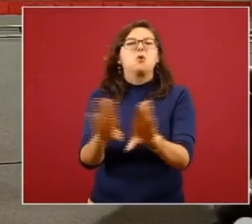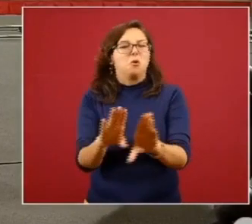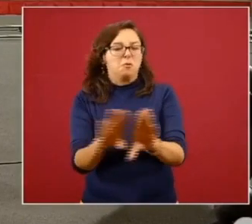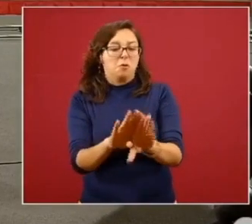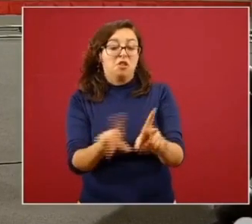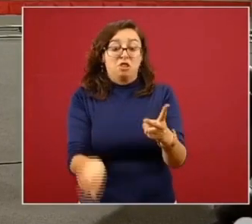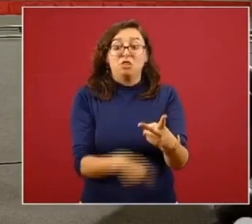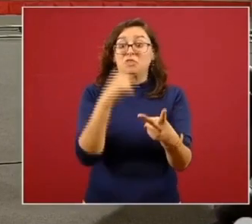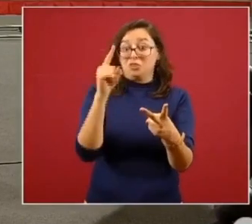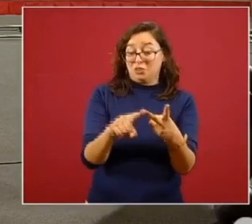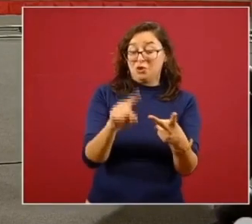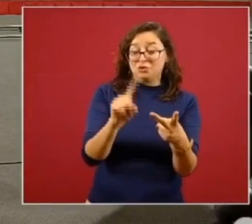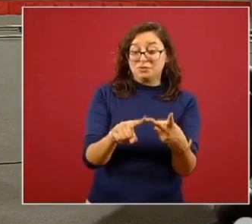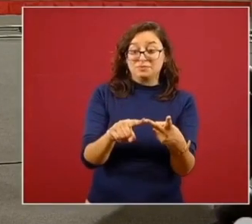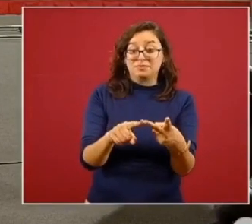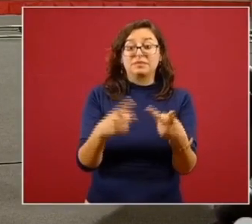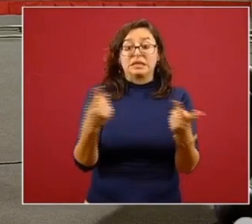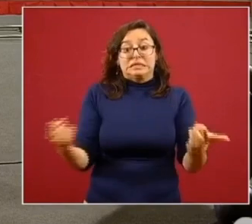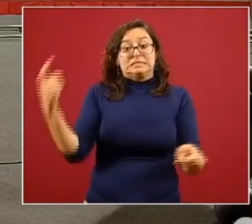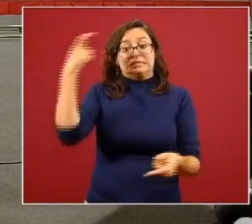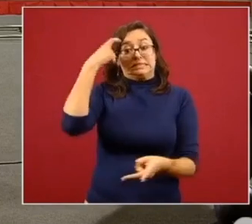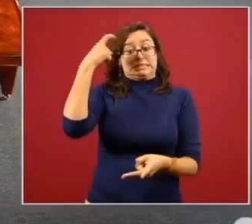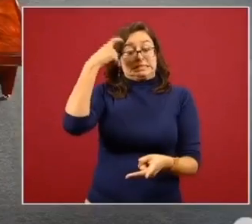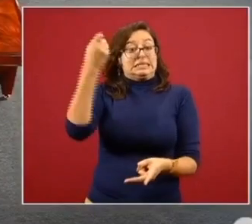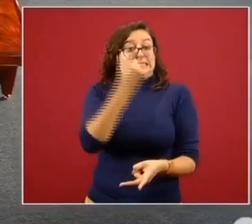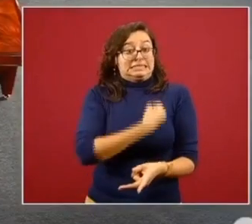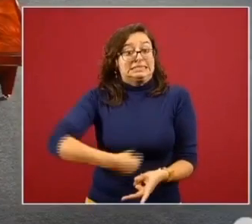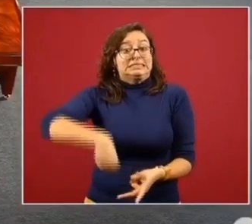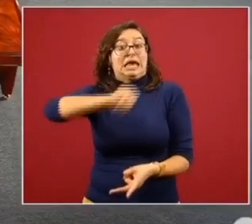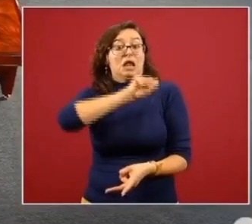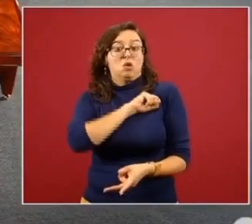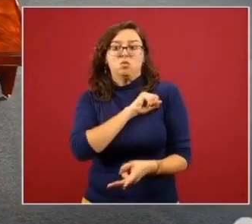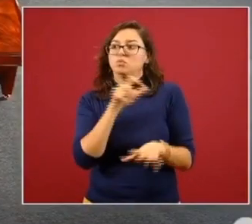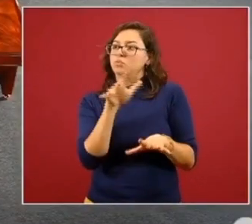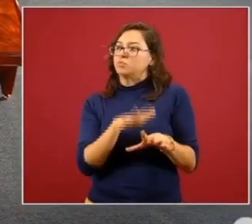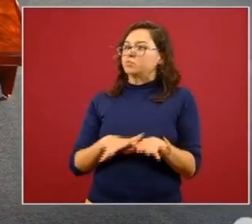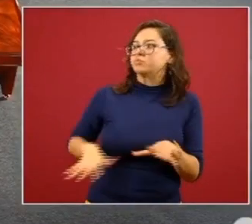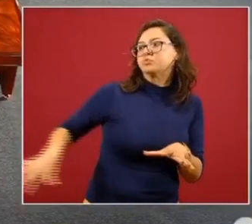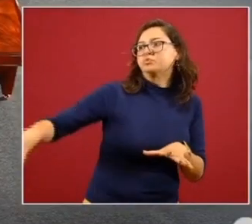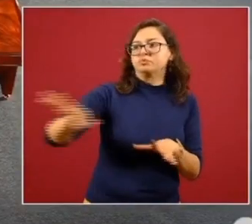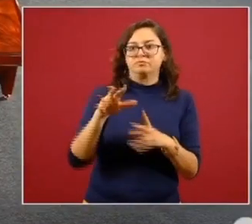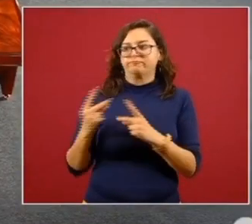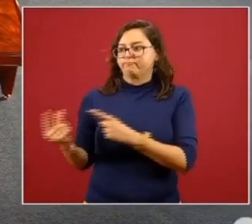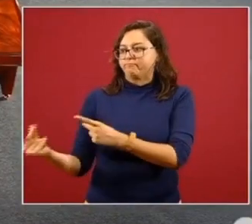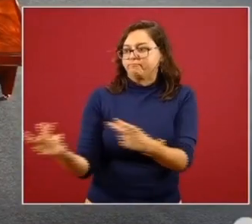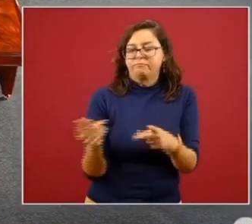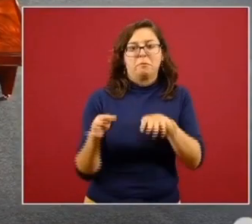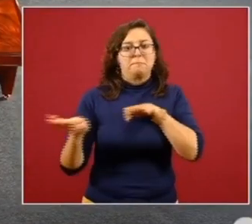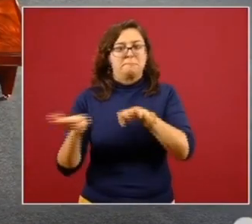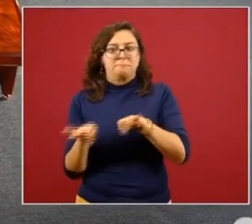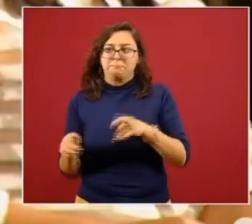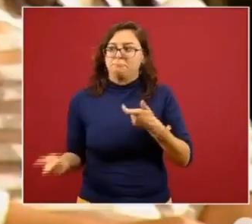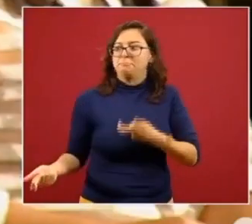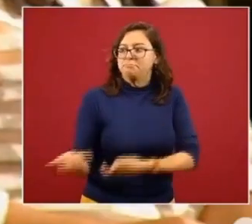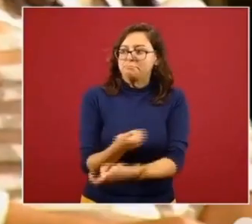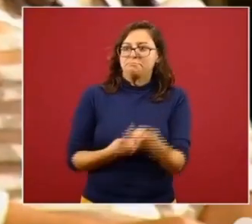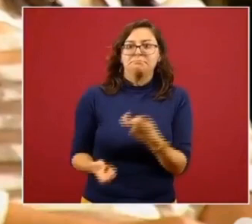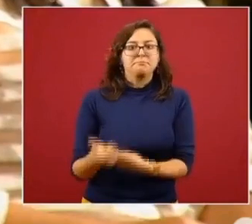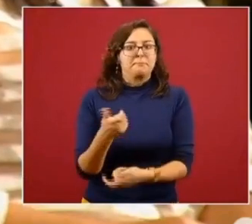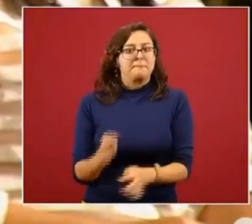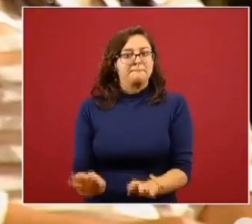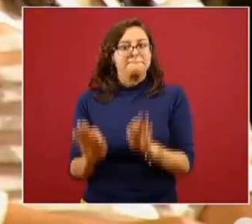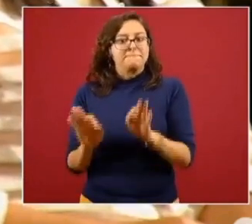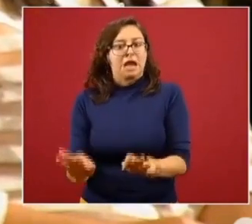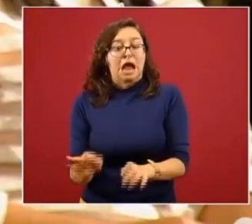¿sabemos que una buena salud mental es el eje de una sociedad productiva? ¿Esta situación generada